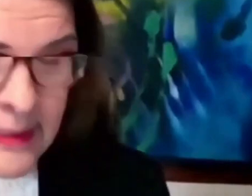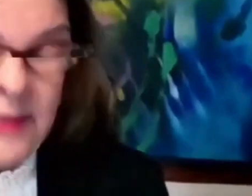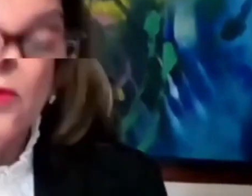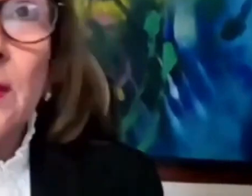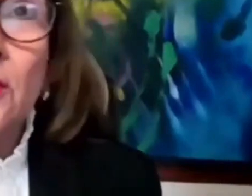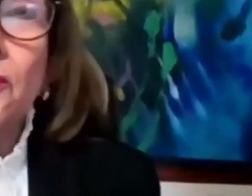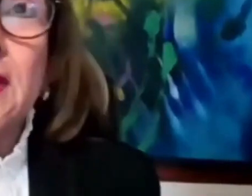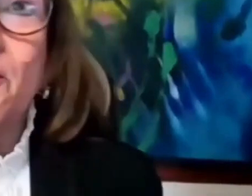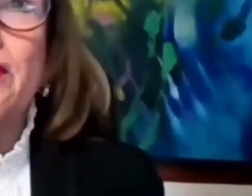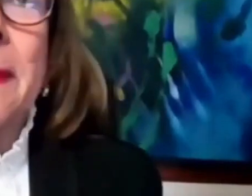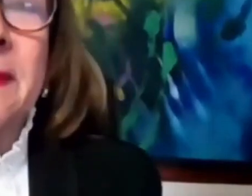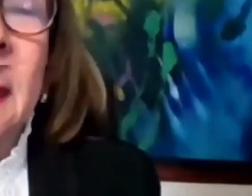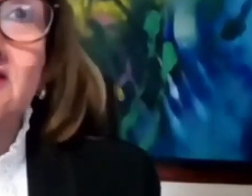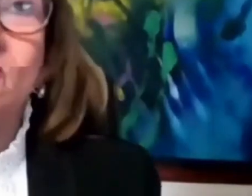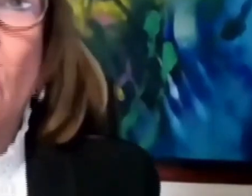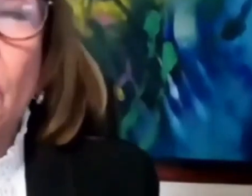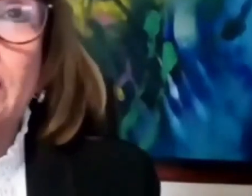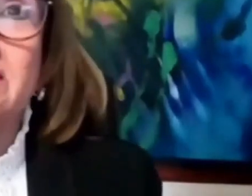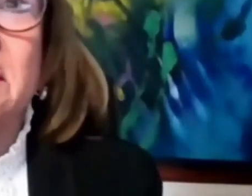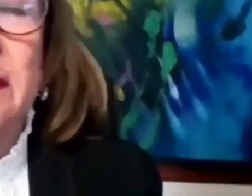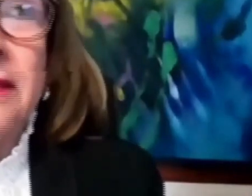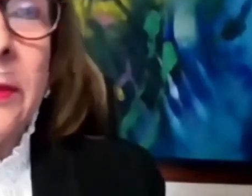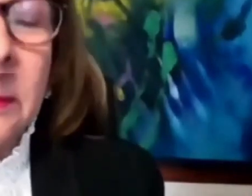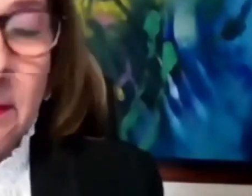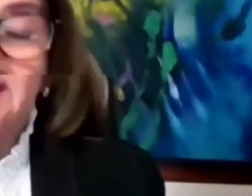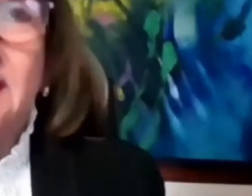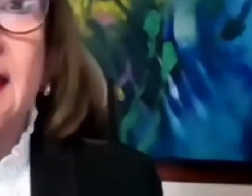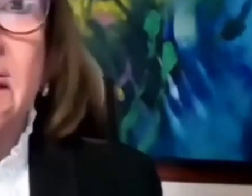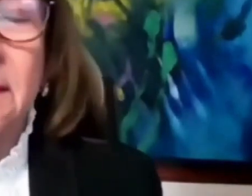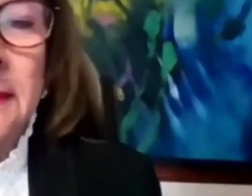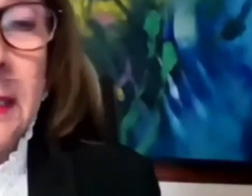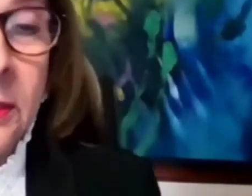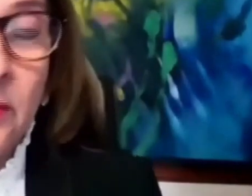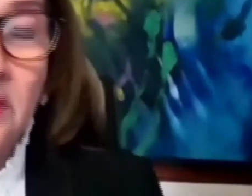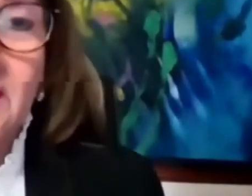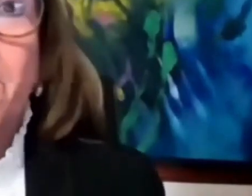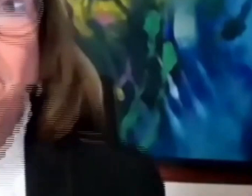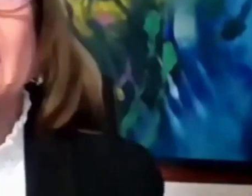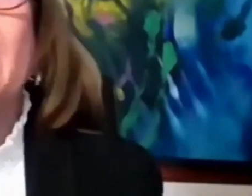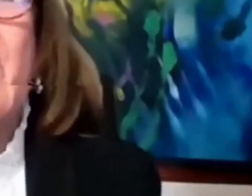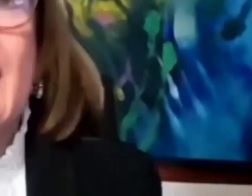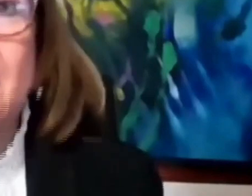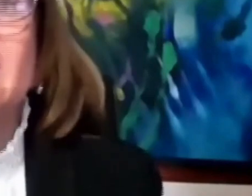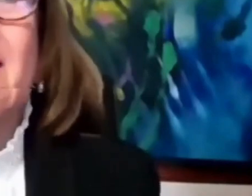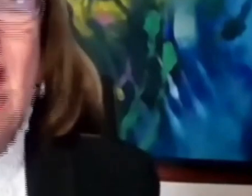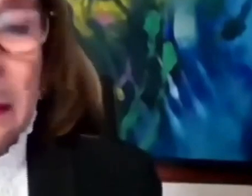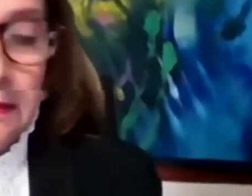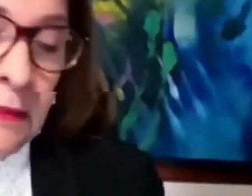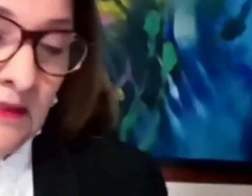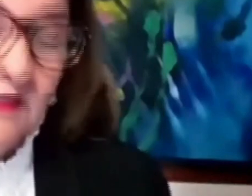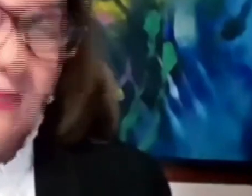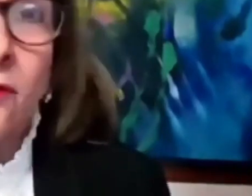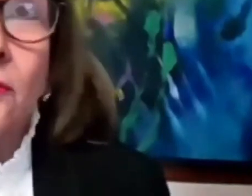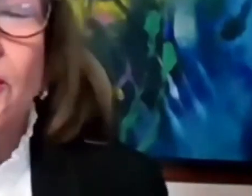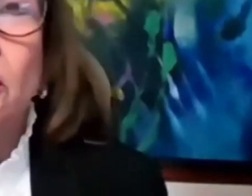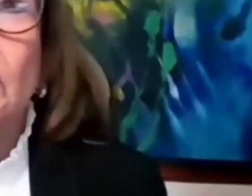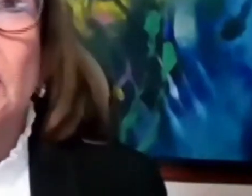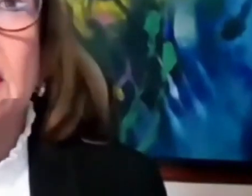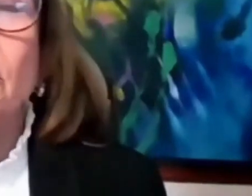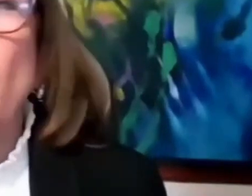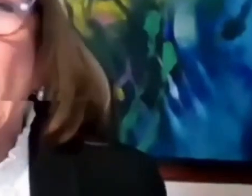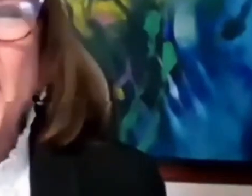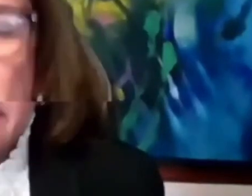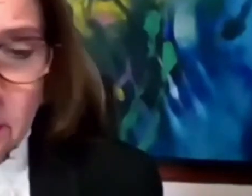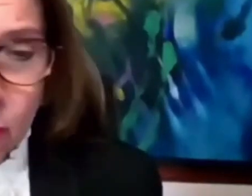que con el transcurso de los tiempos y a pesar de todo lo que se ha tratado de establecer hasta el día de hoy para evitar y atacar la corrupción